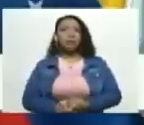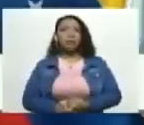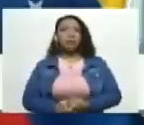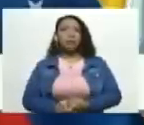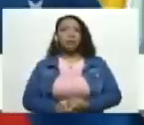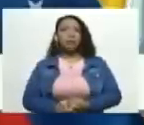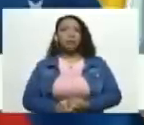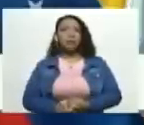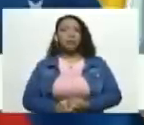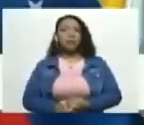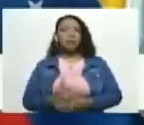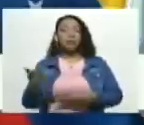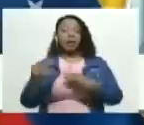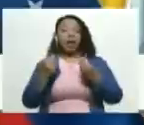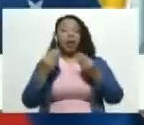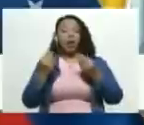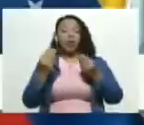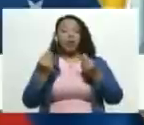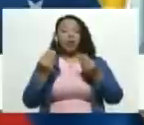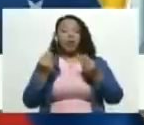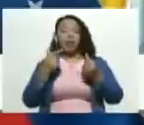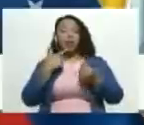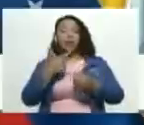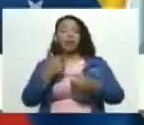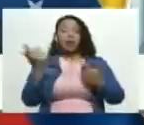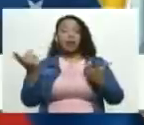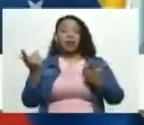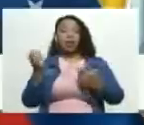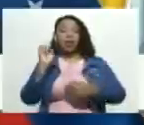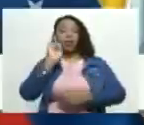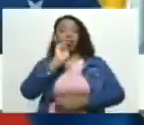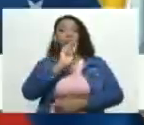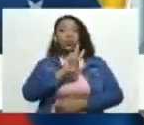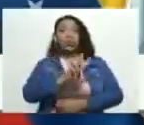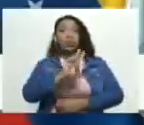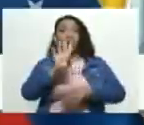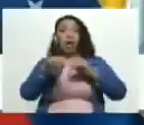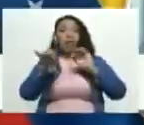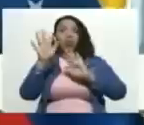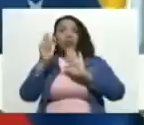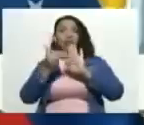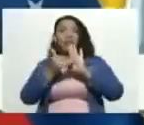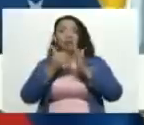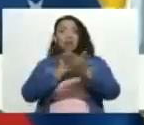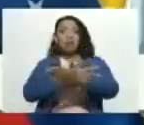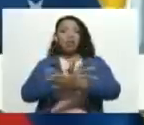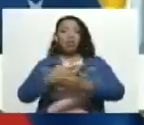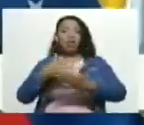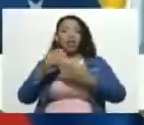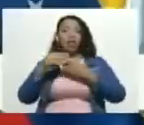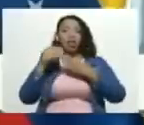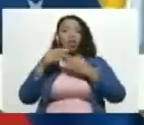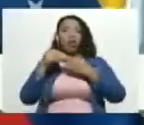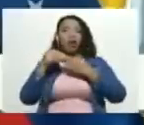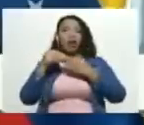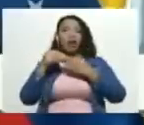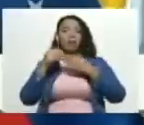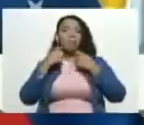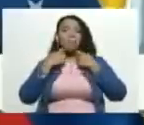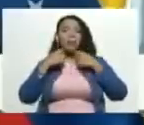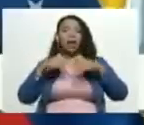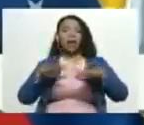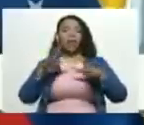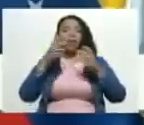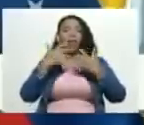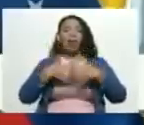investigaciones económicas estiman en 214 mil millones de dólares las pérdidas de la